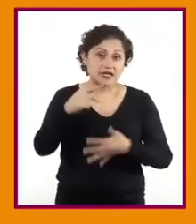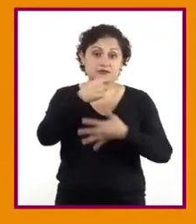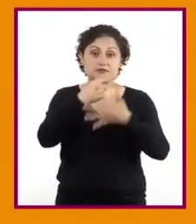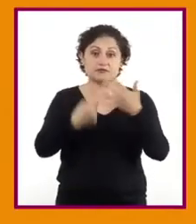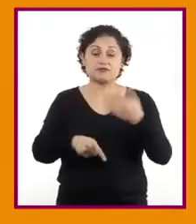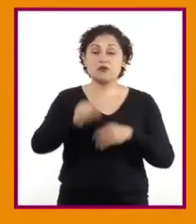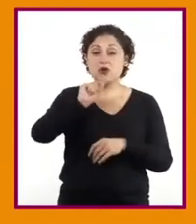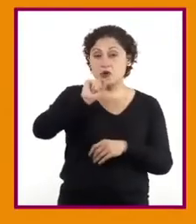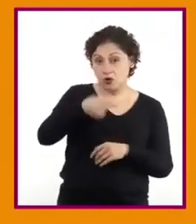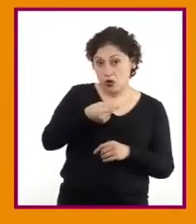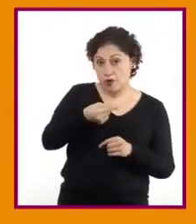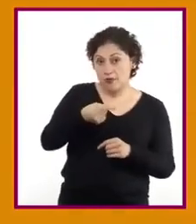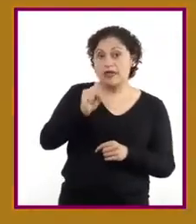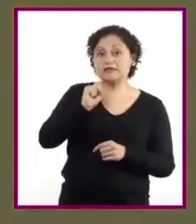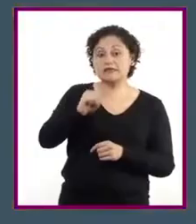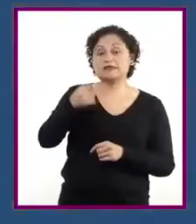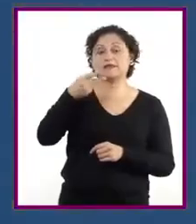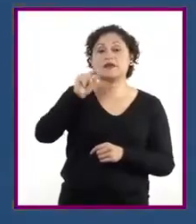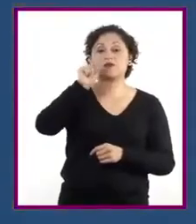pero menos que un punto.